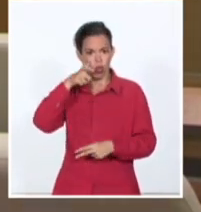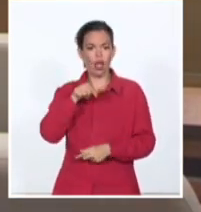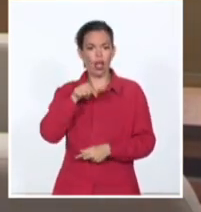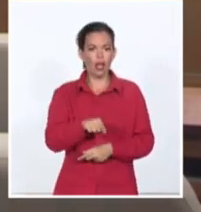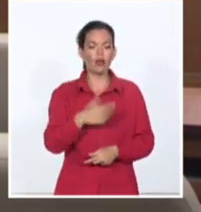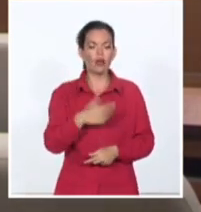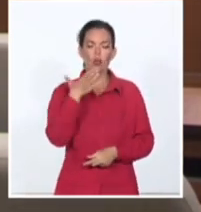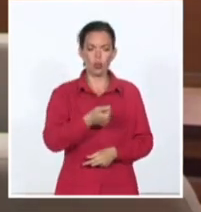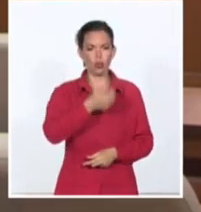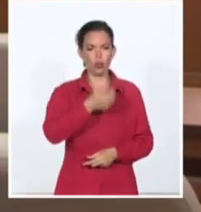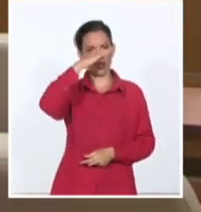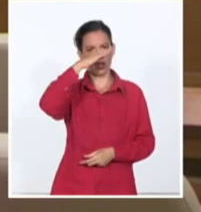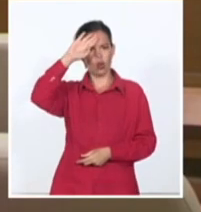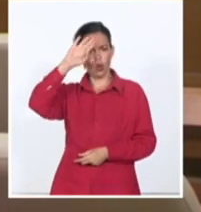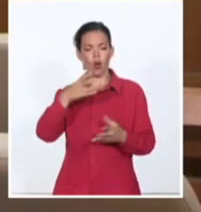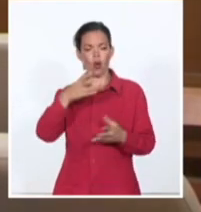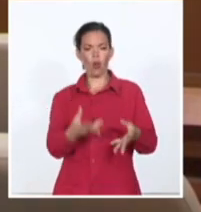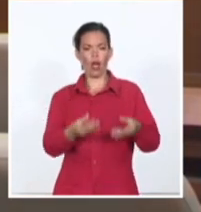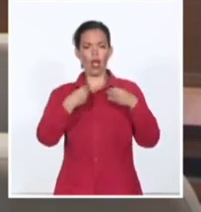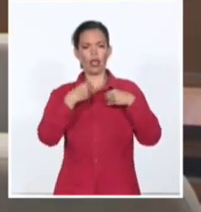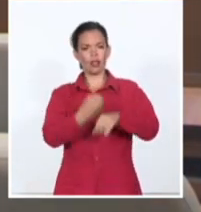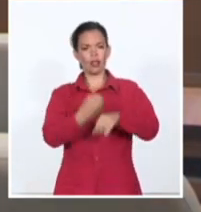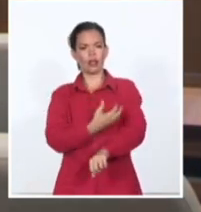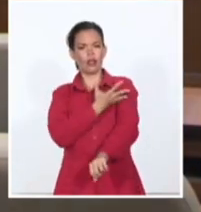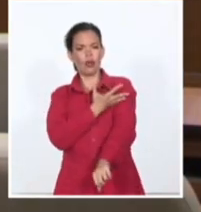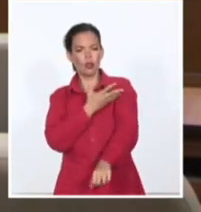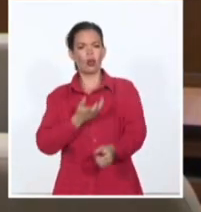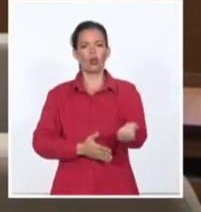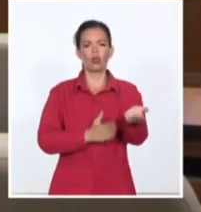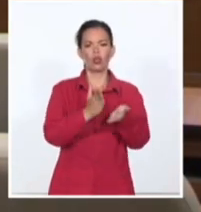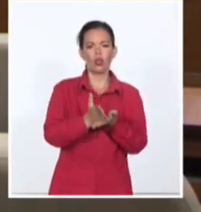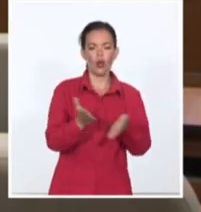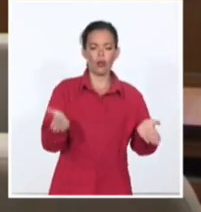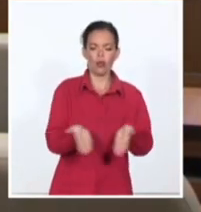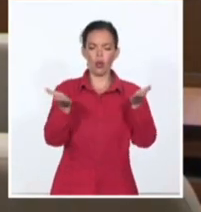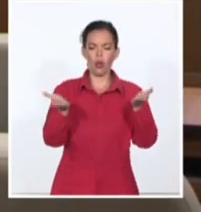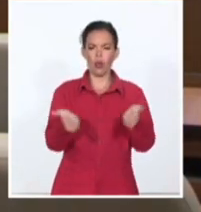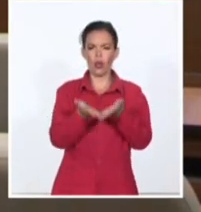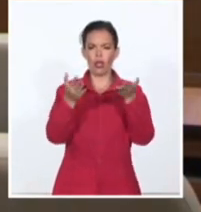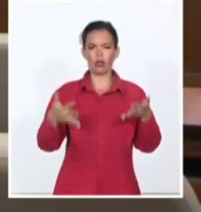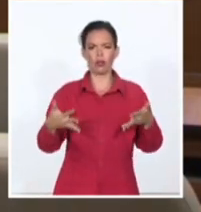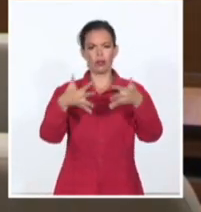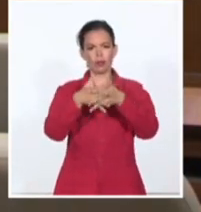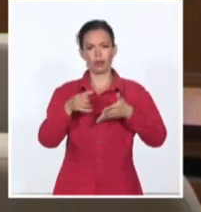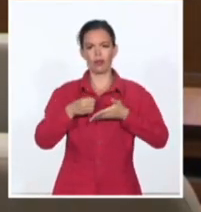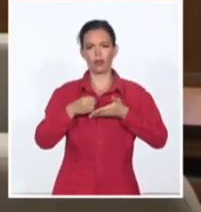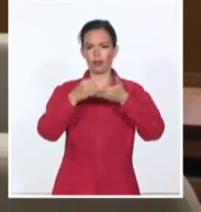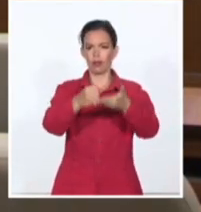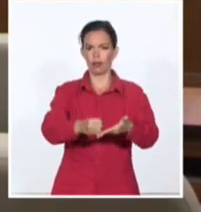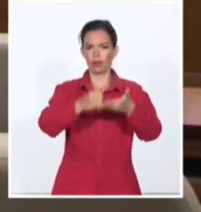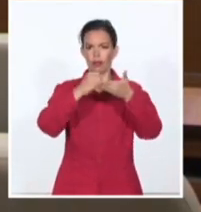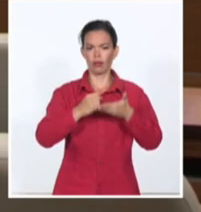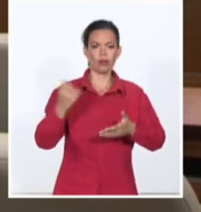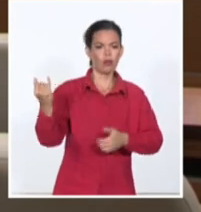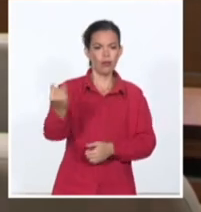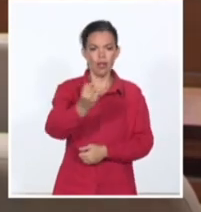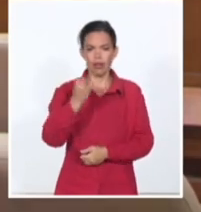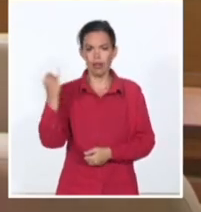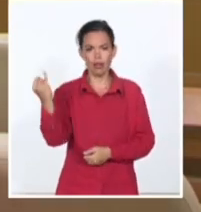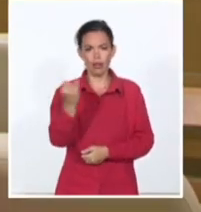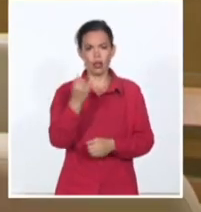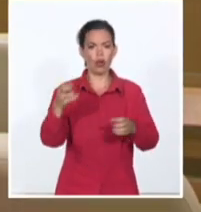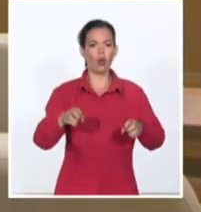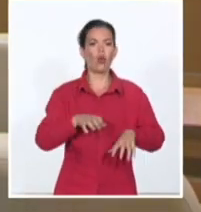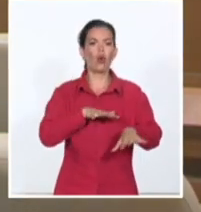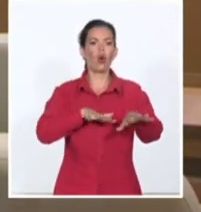para Cuba y un estímulo para continuar promoviendo la cooperación y solidaridad internacionales en un contexto